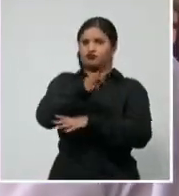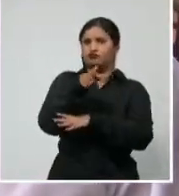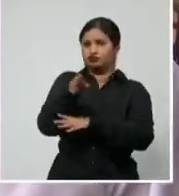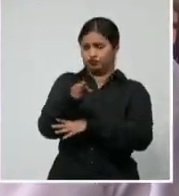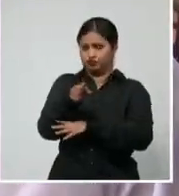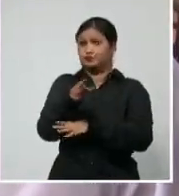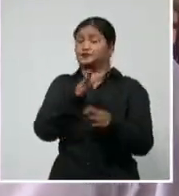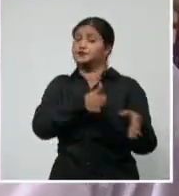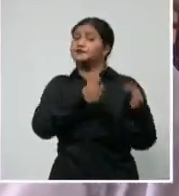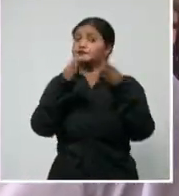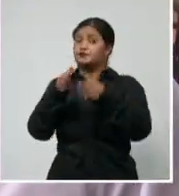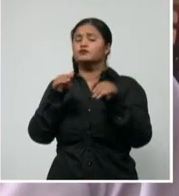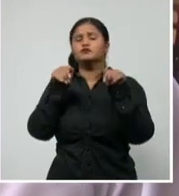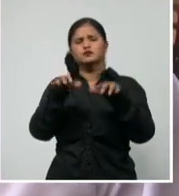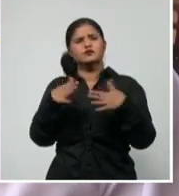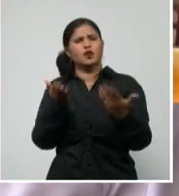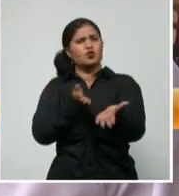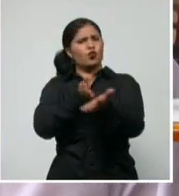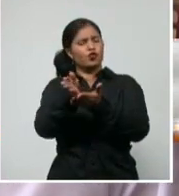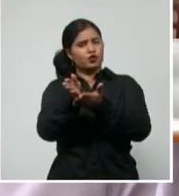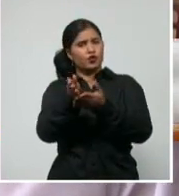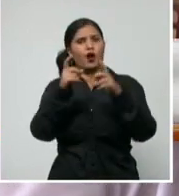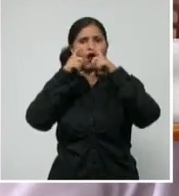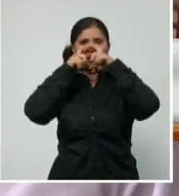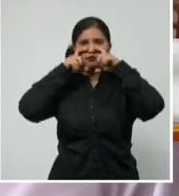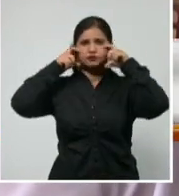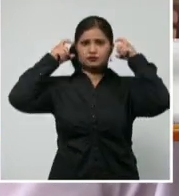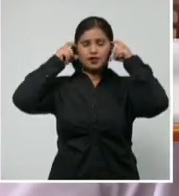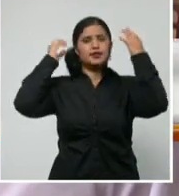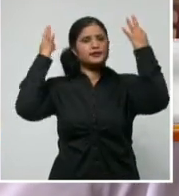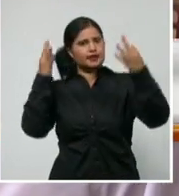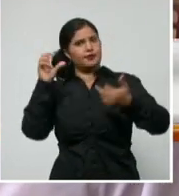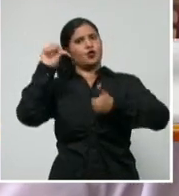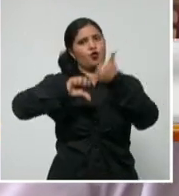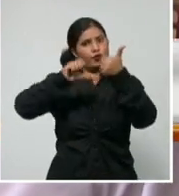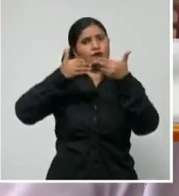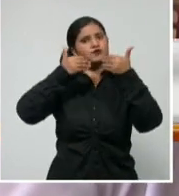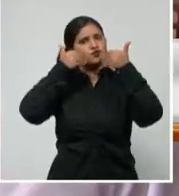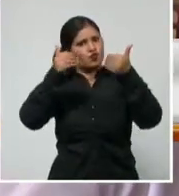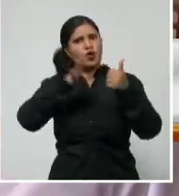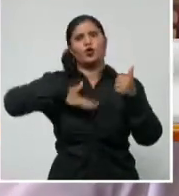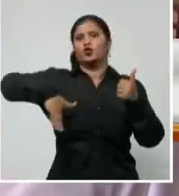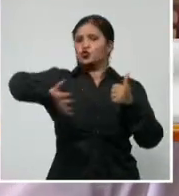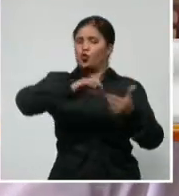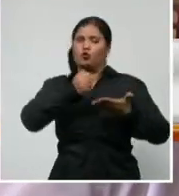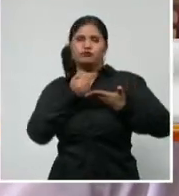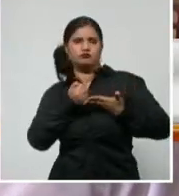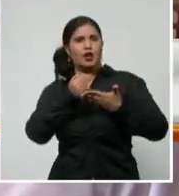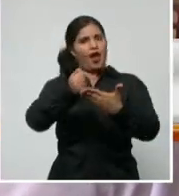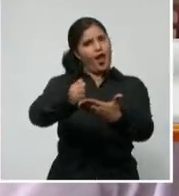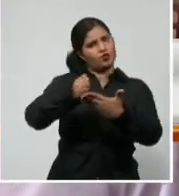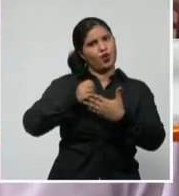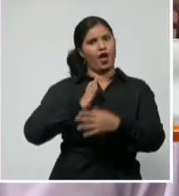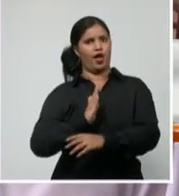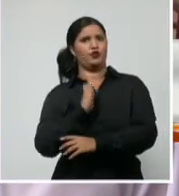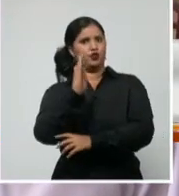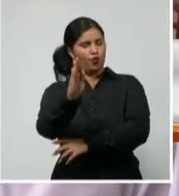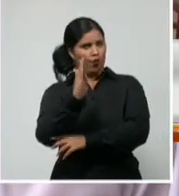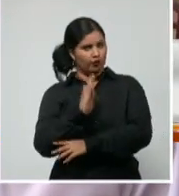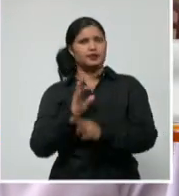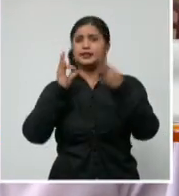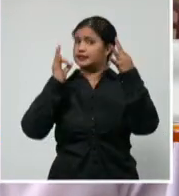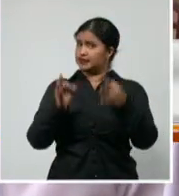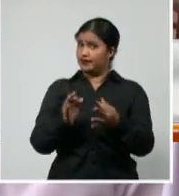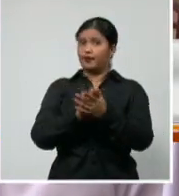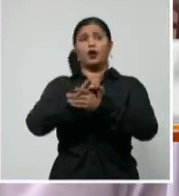nasobuco, el distanciamiento, el comportamiento social en nuestras áreas públicas y